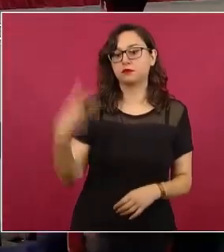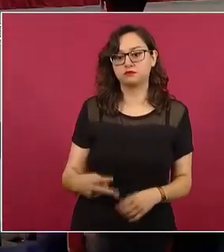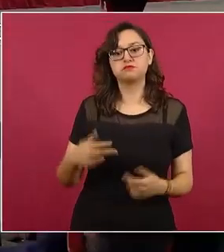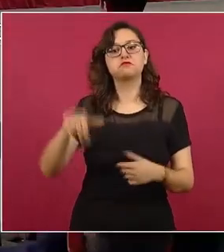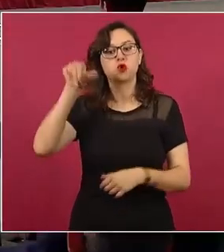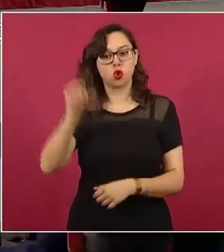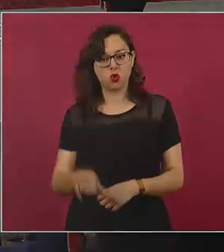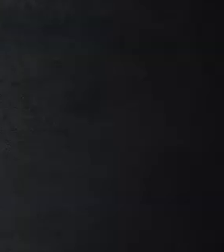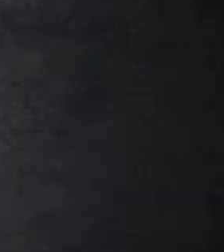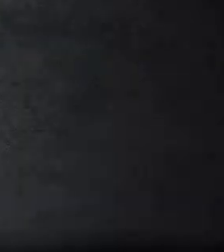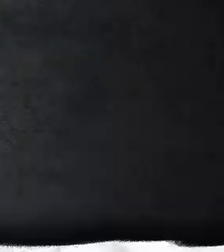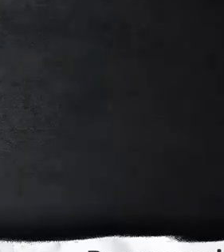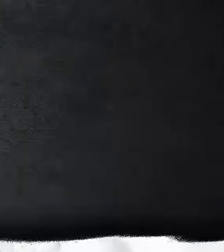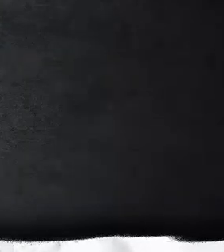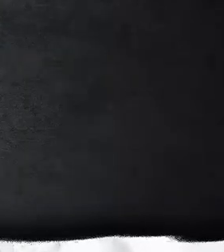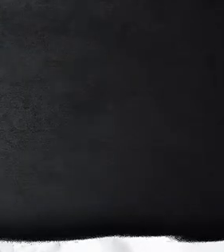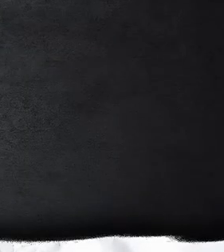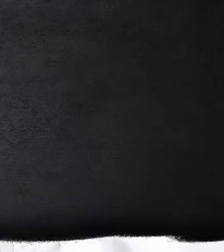Muchas gracias.